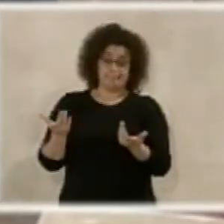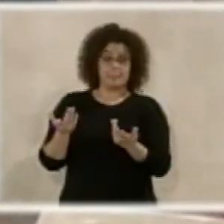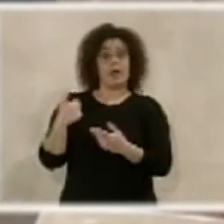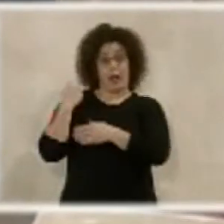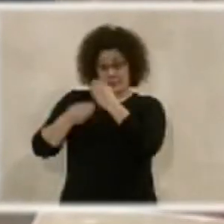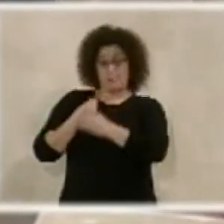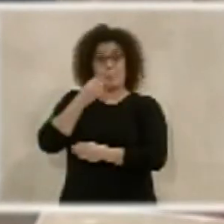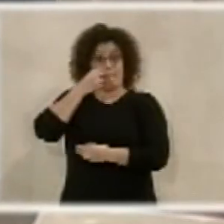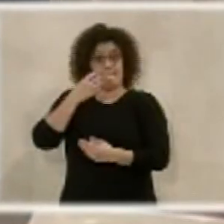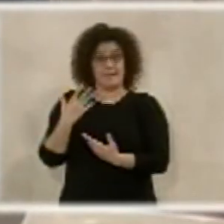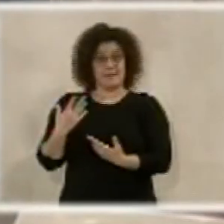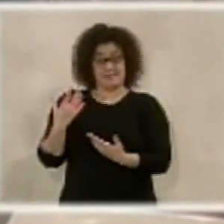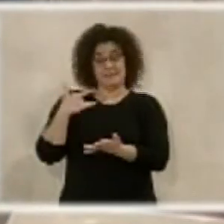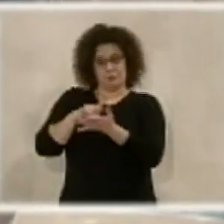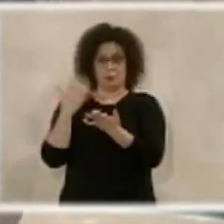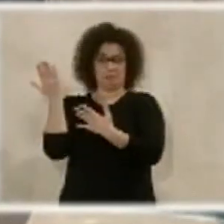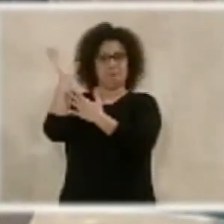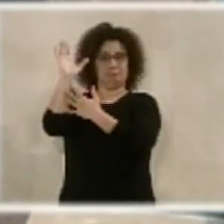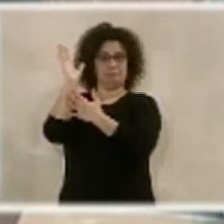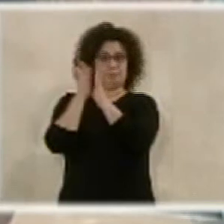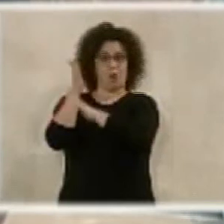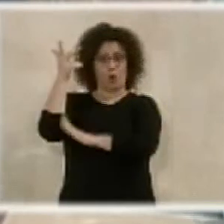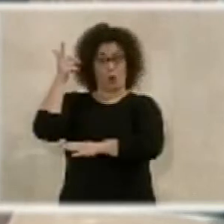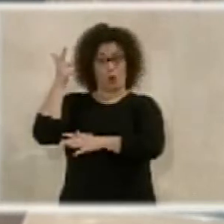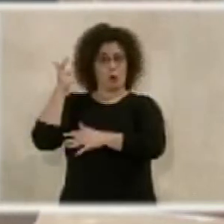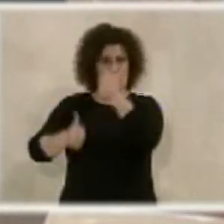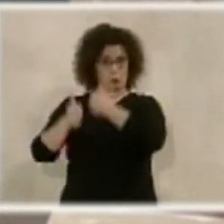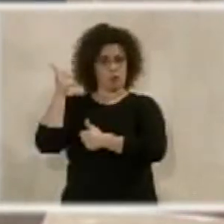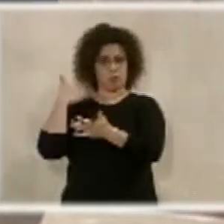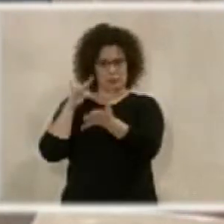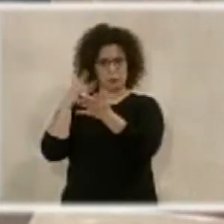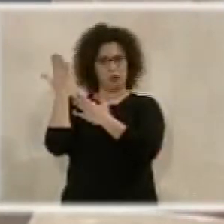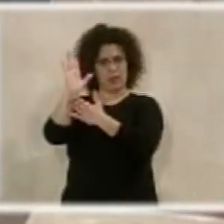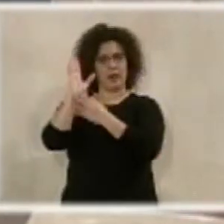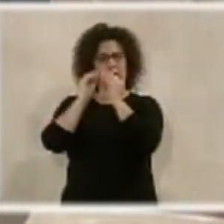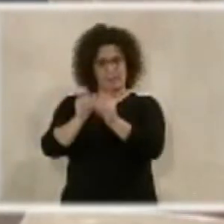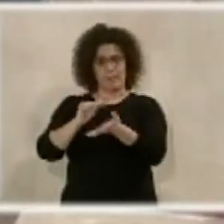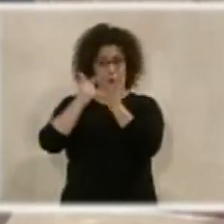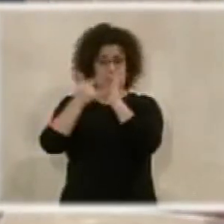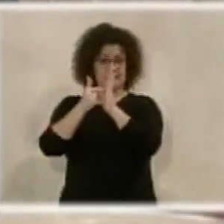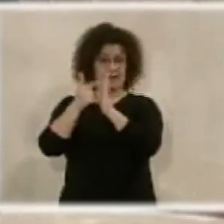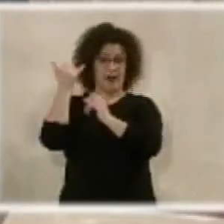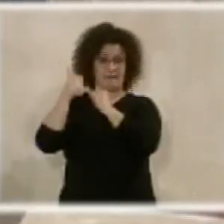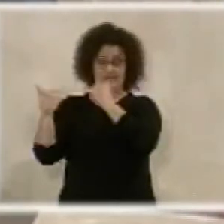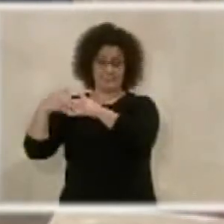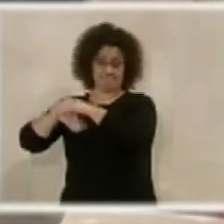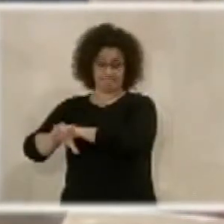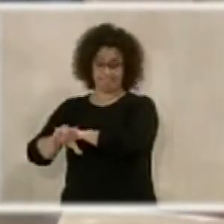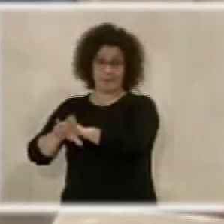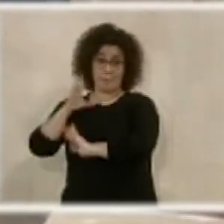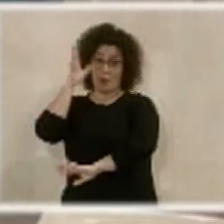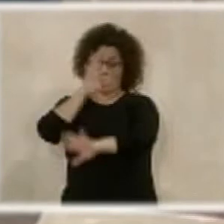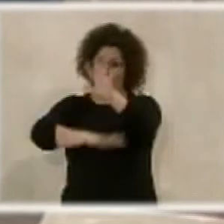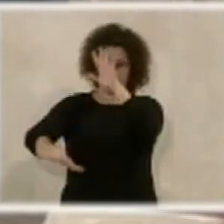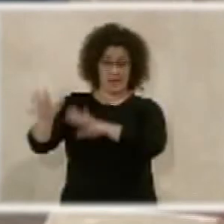que hicimos lo sacamos a concurso, se hizo el proyecto. Es verdad que se quedó en un cajón por lo complejo que es. Después el